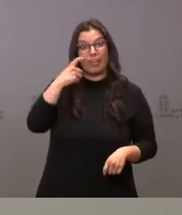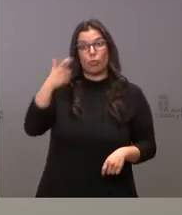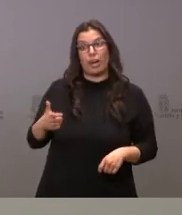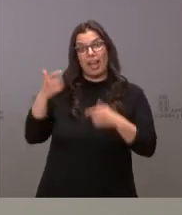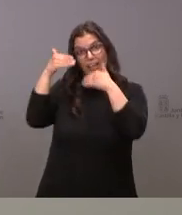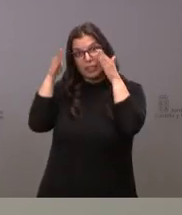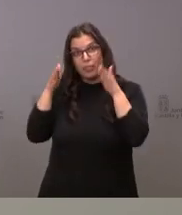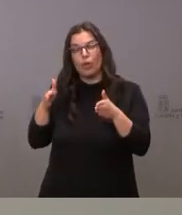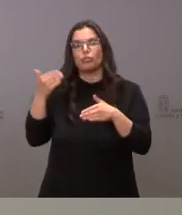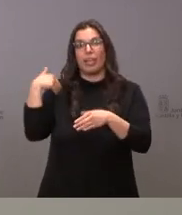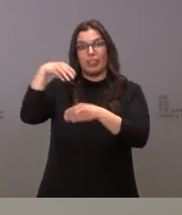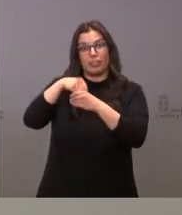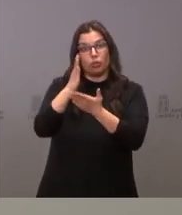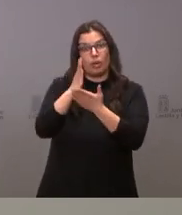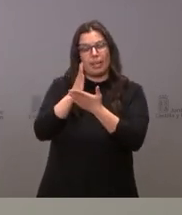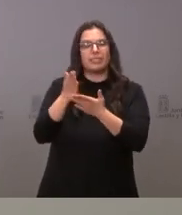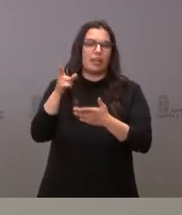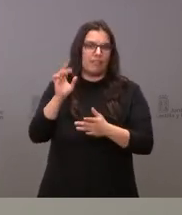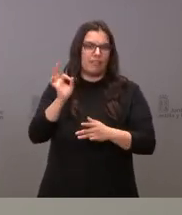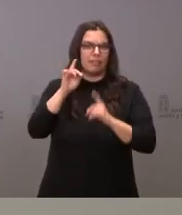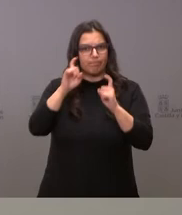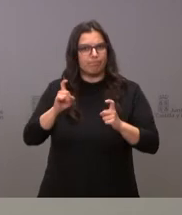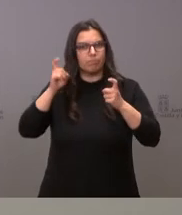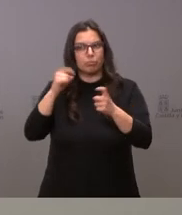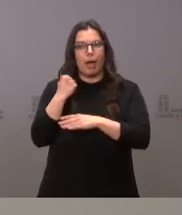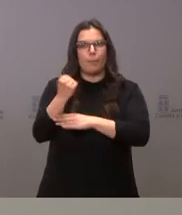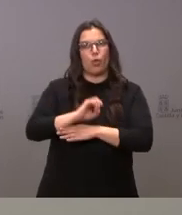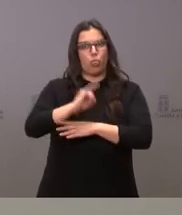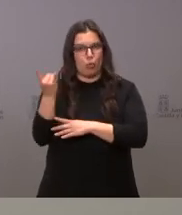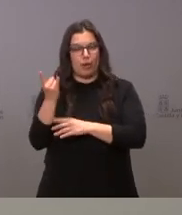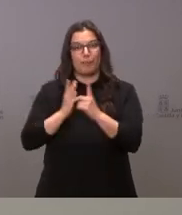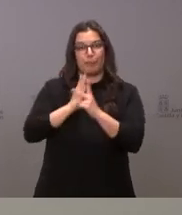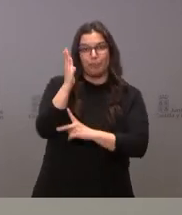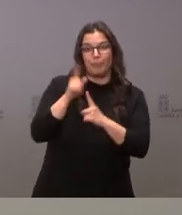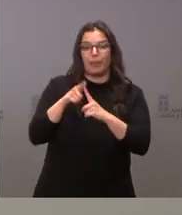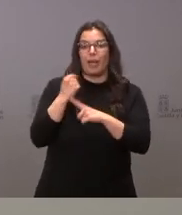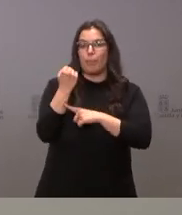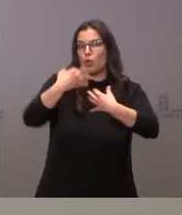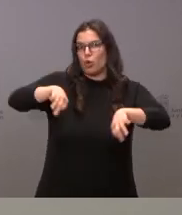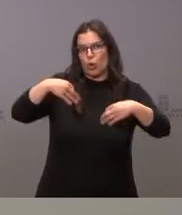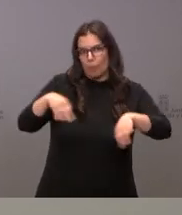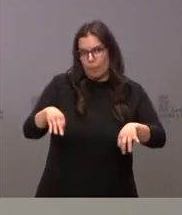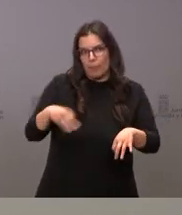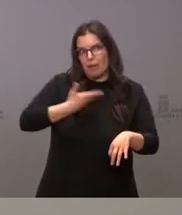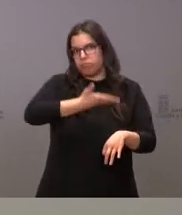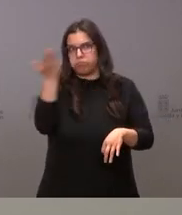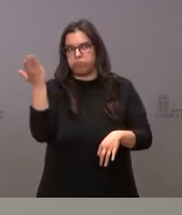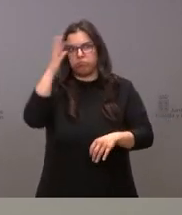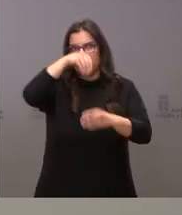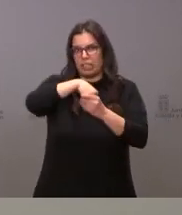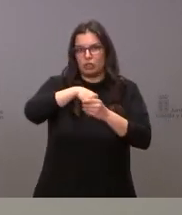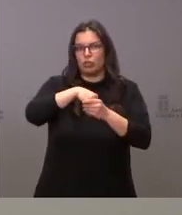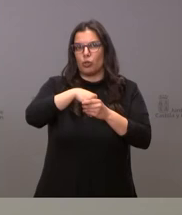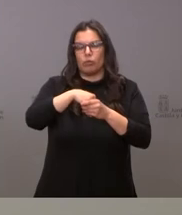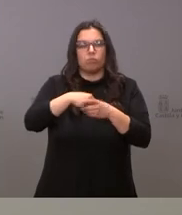en nuestro sistema educativo y efectivamente este apoyo es doble por un lado el apoyo ordinario que llevamos